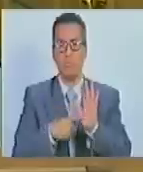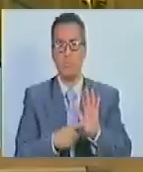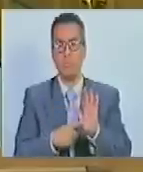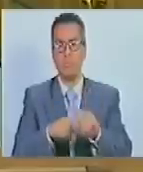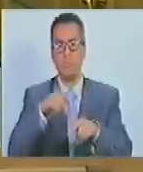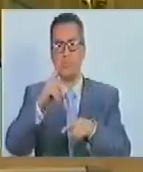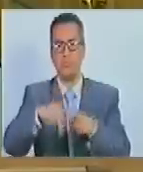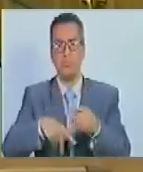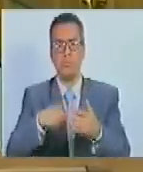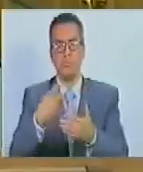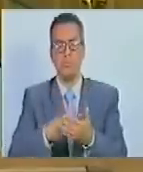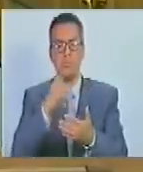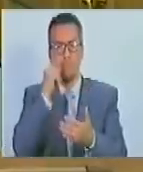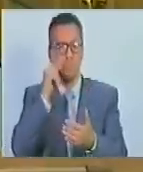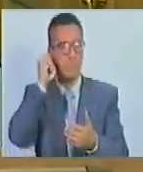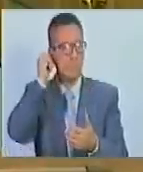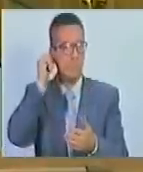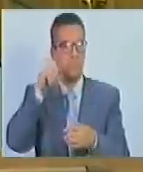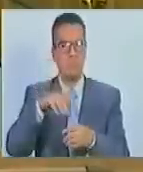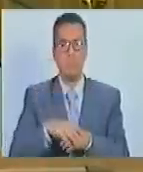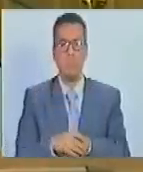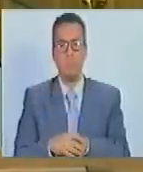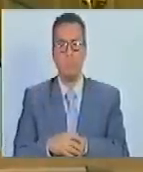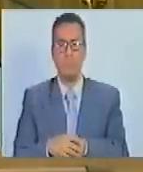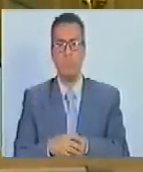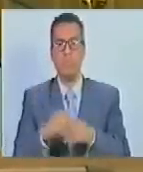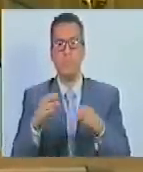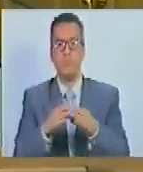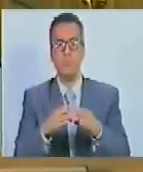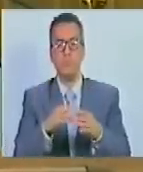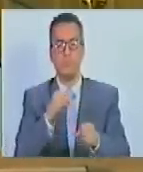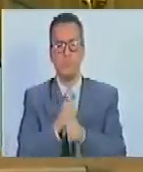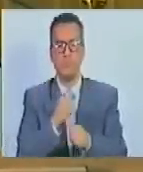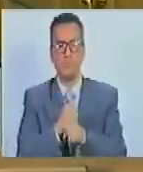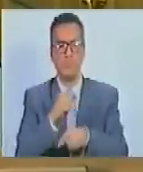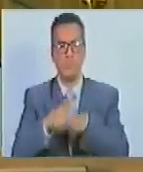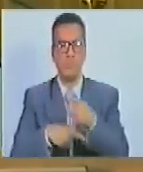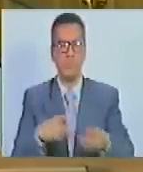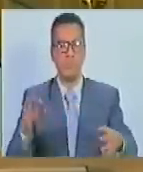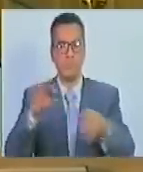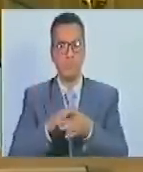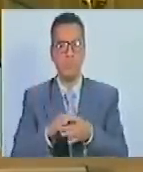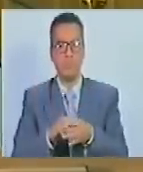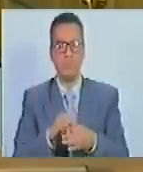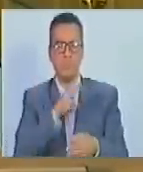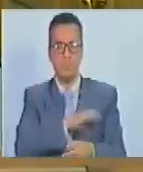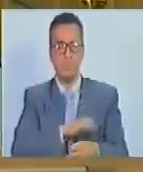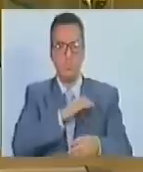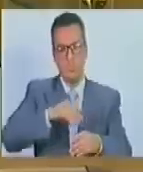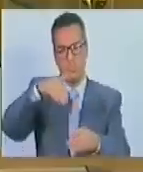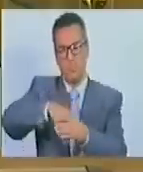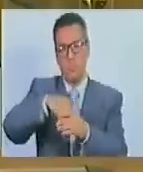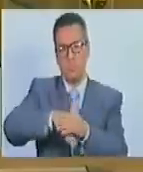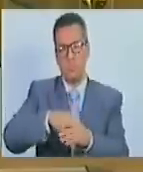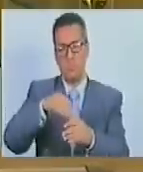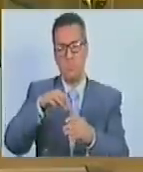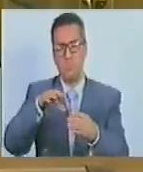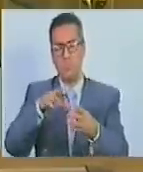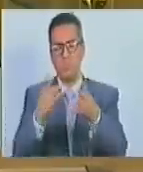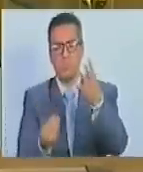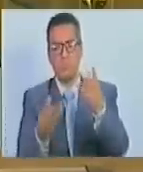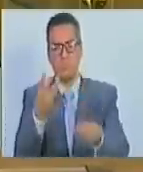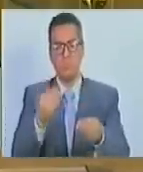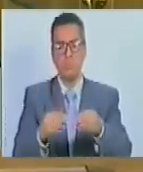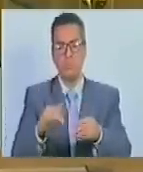presentados por las ciudadanas y ciudadanos en relación a la gestión de las unidades y de la comisión electoral del Consejo Comunal